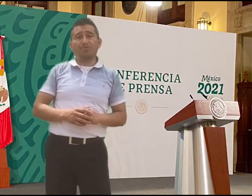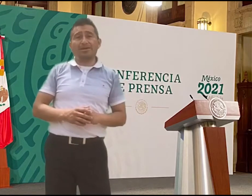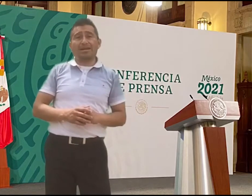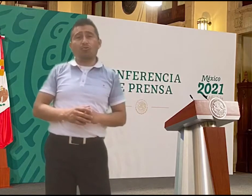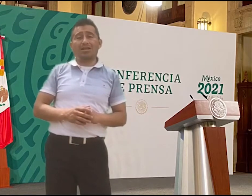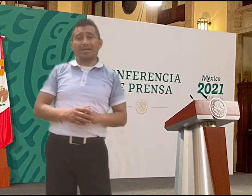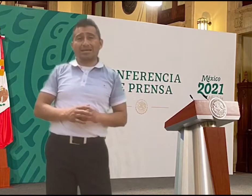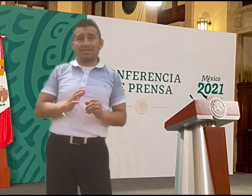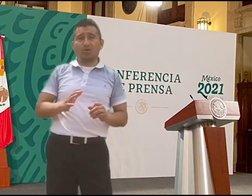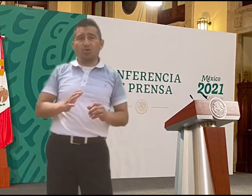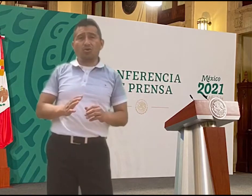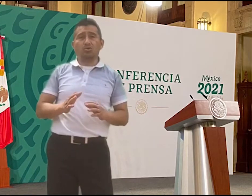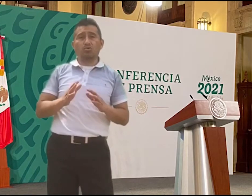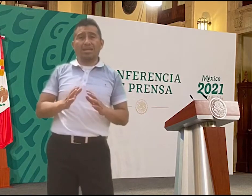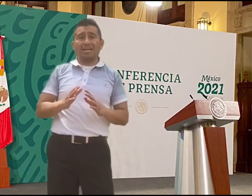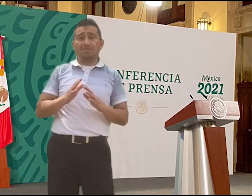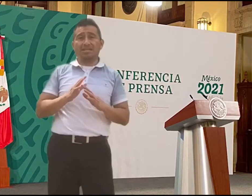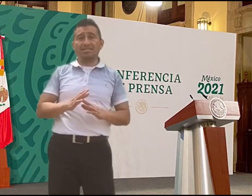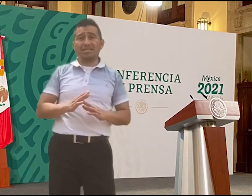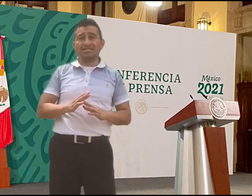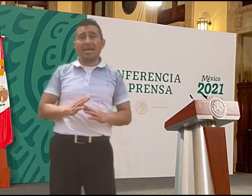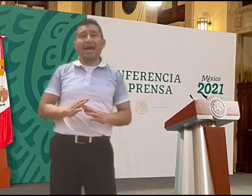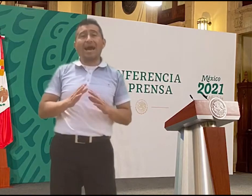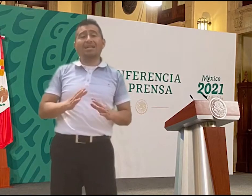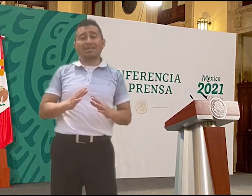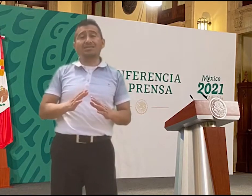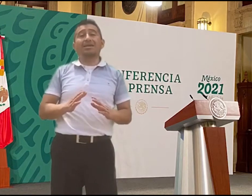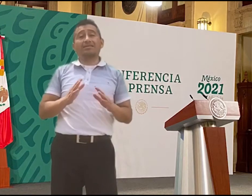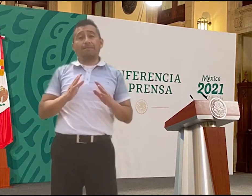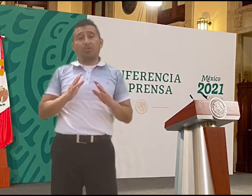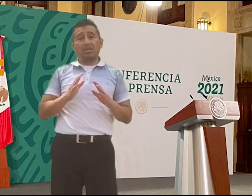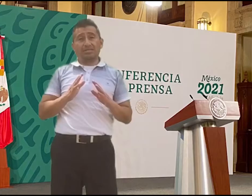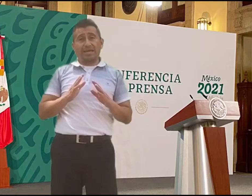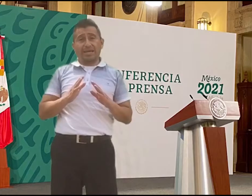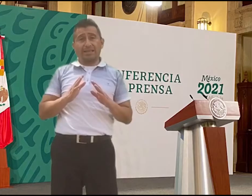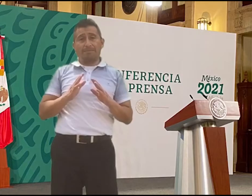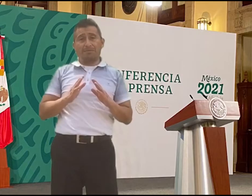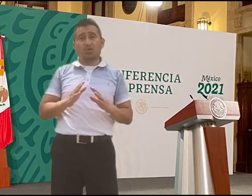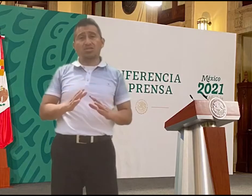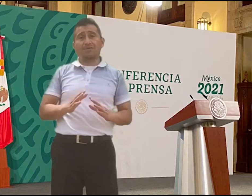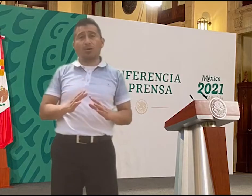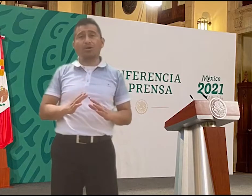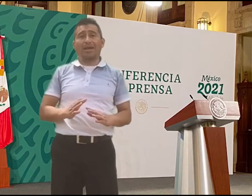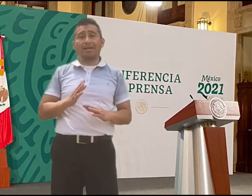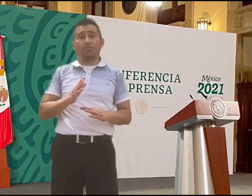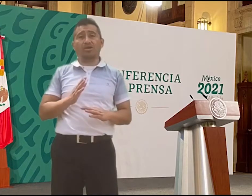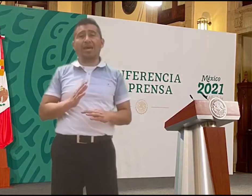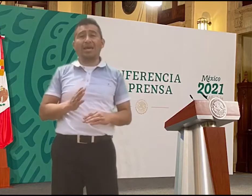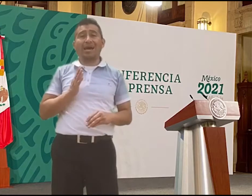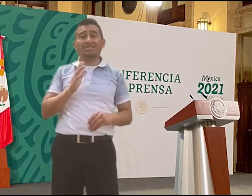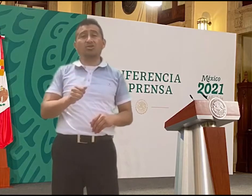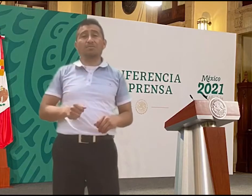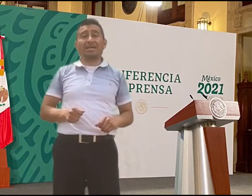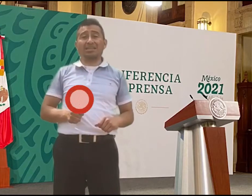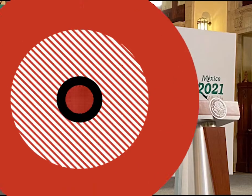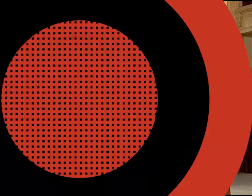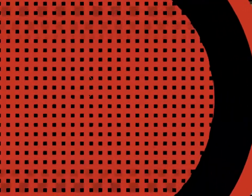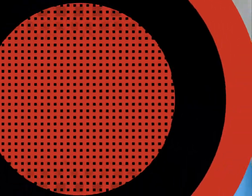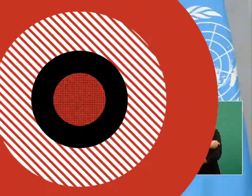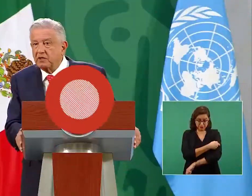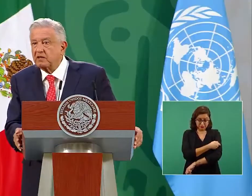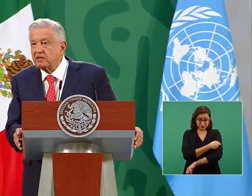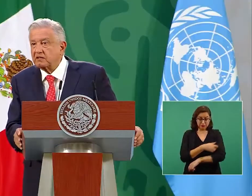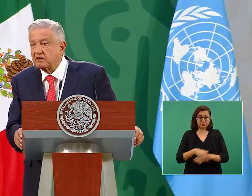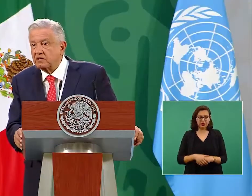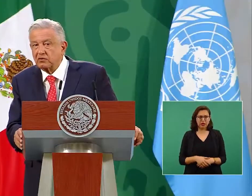presidente de la república, el cual reiteró, consultará especialistas antes de ponerse la primera dosis de vacuna. El porqué, así lo explica el